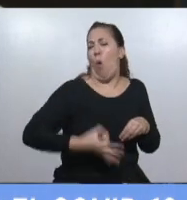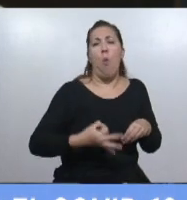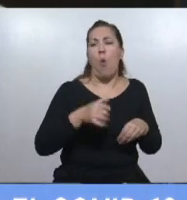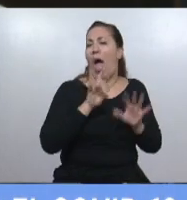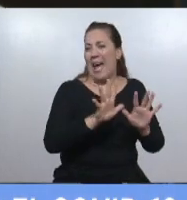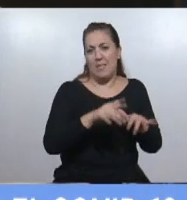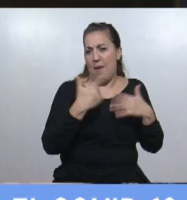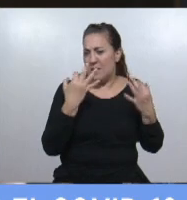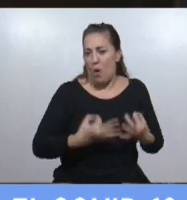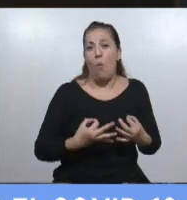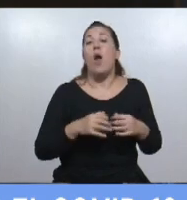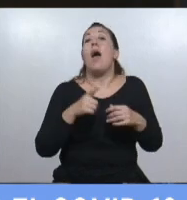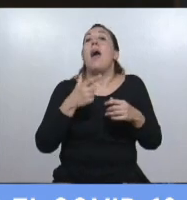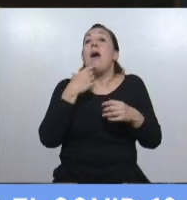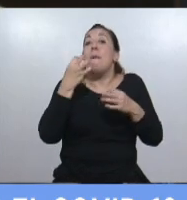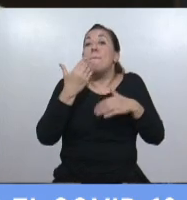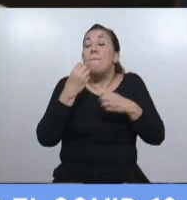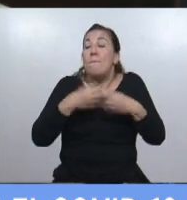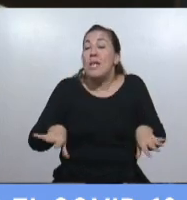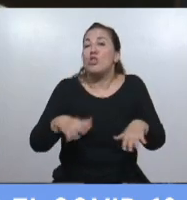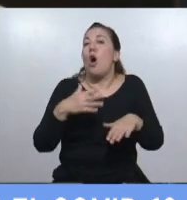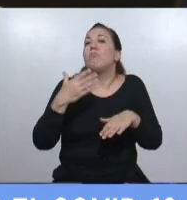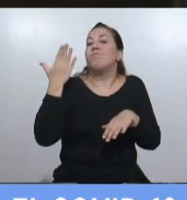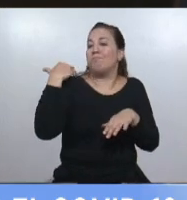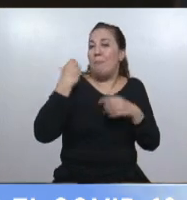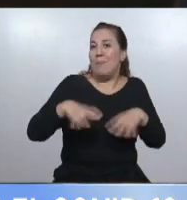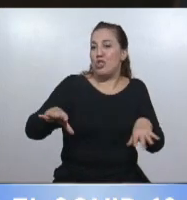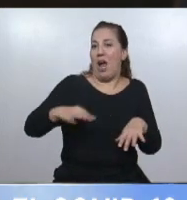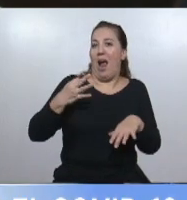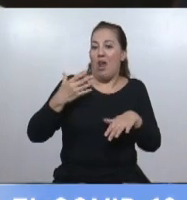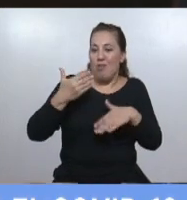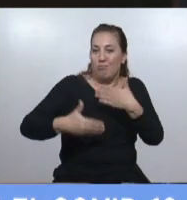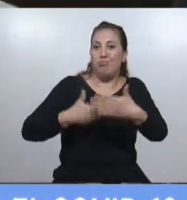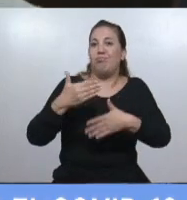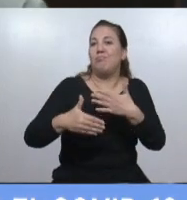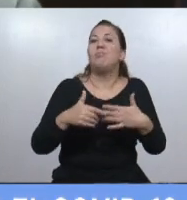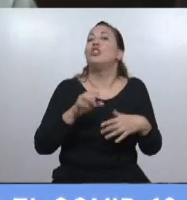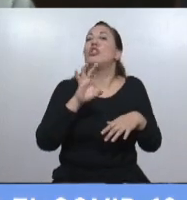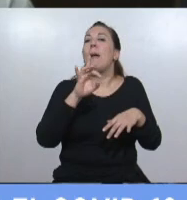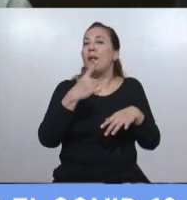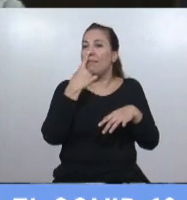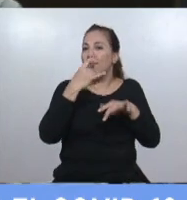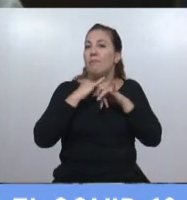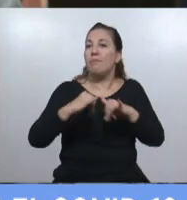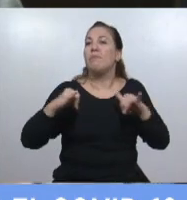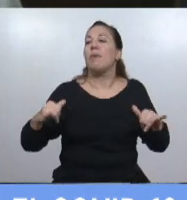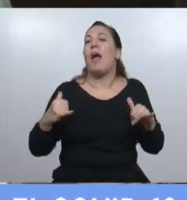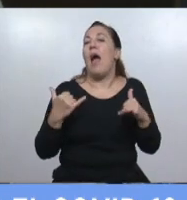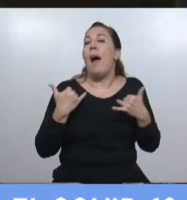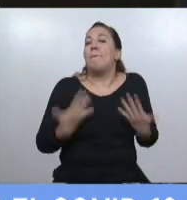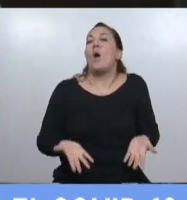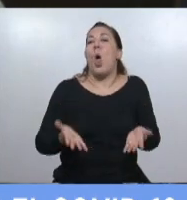fue un proceso que se fue dando desde el principio de año, con el anuncio marquetinero sin tener ninguna, y ventajero,